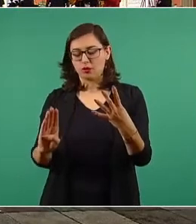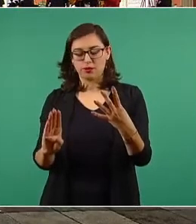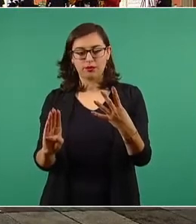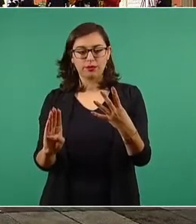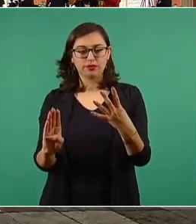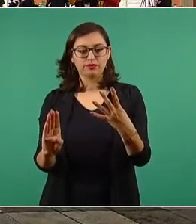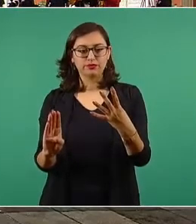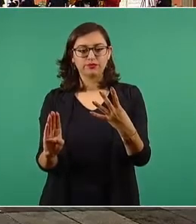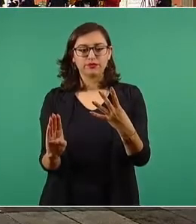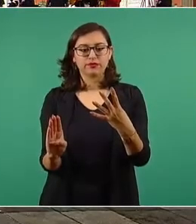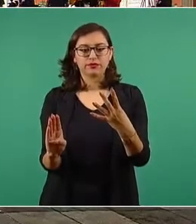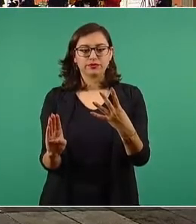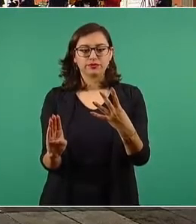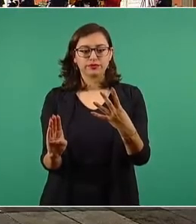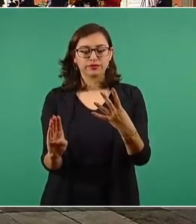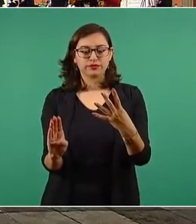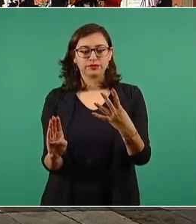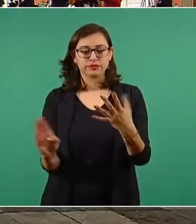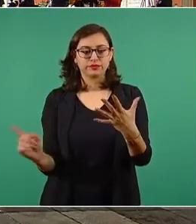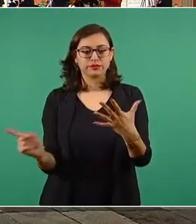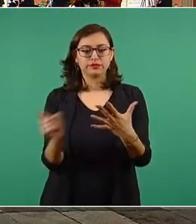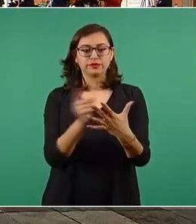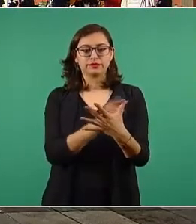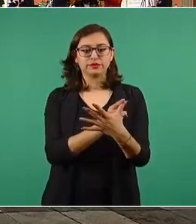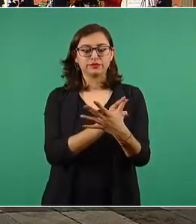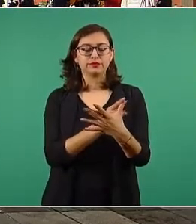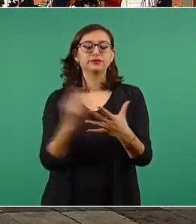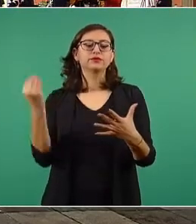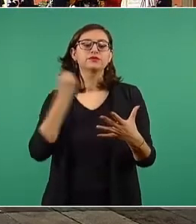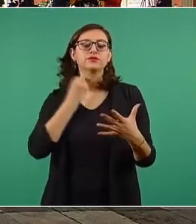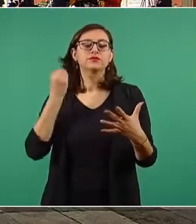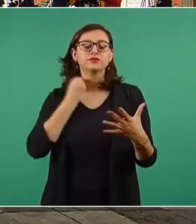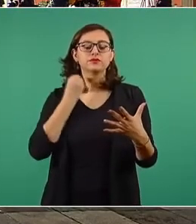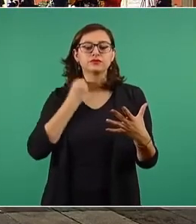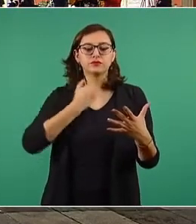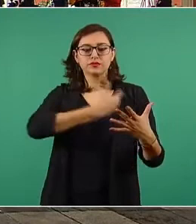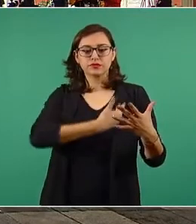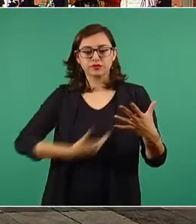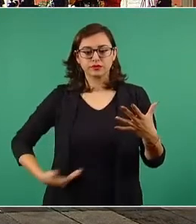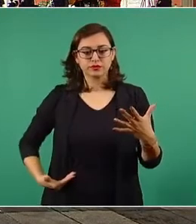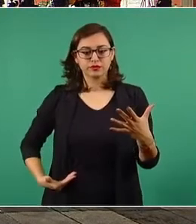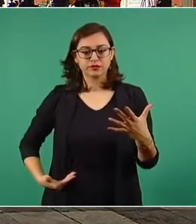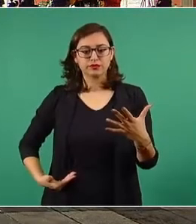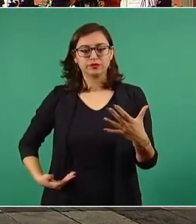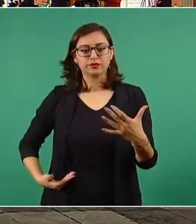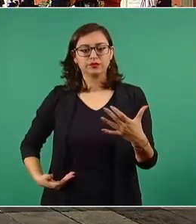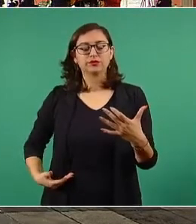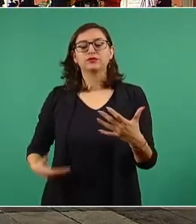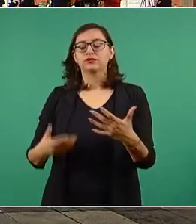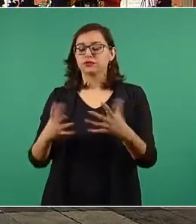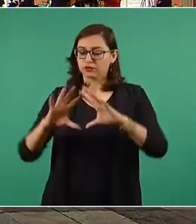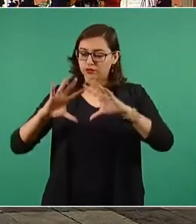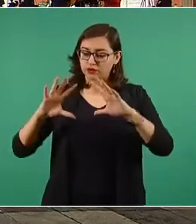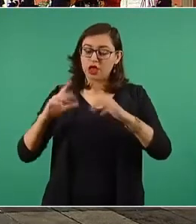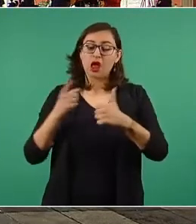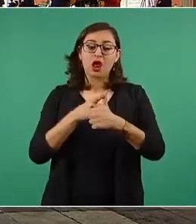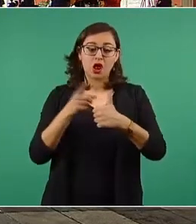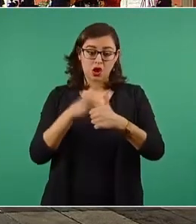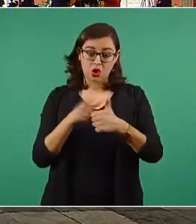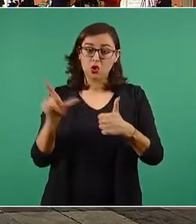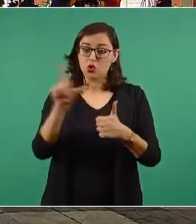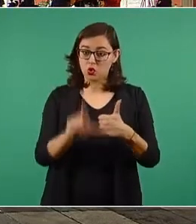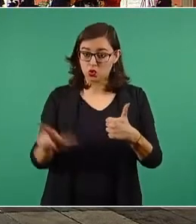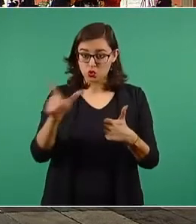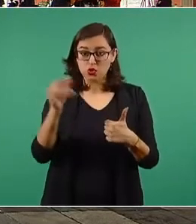el consejero jurídico. Los lunes se invita